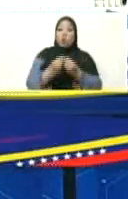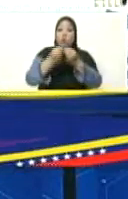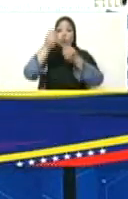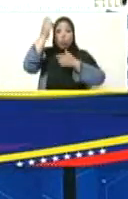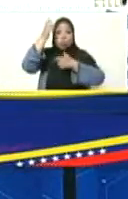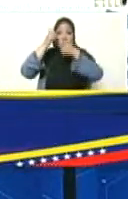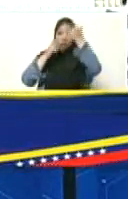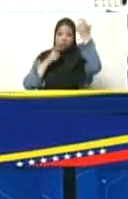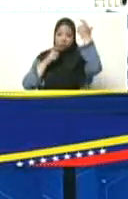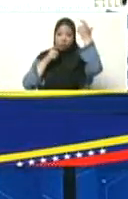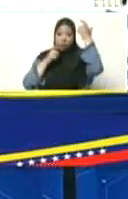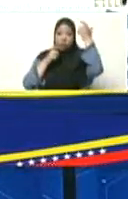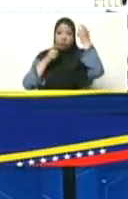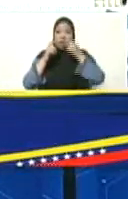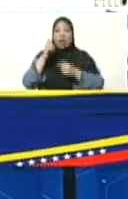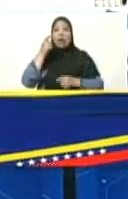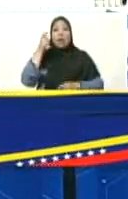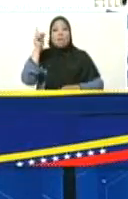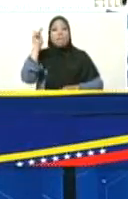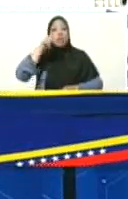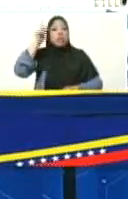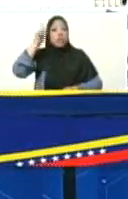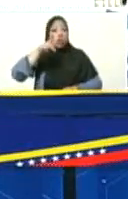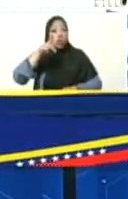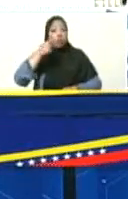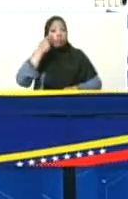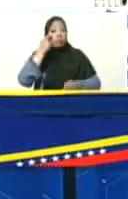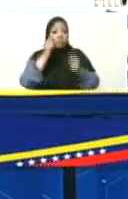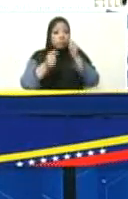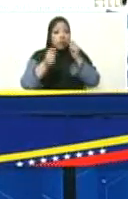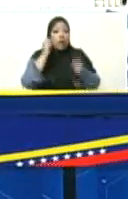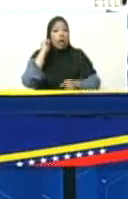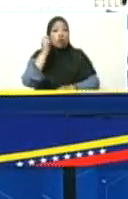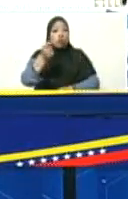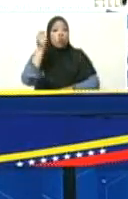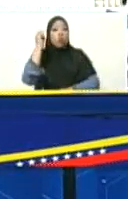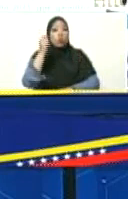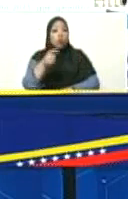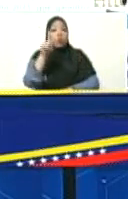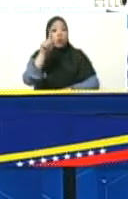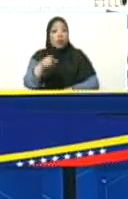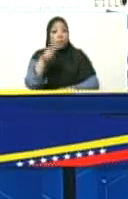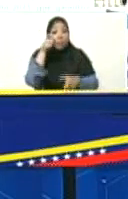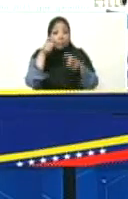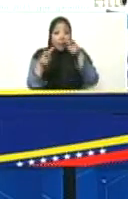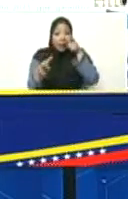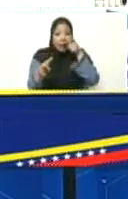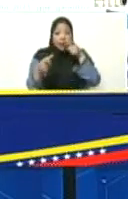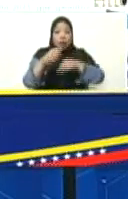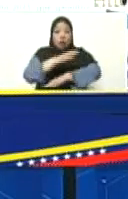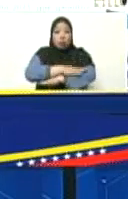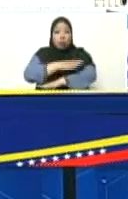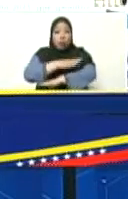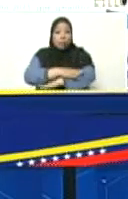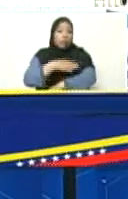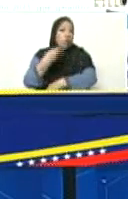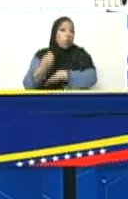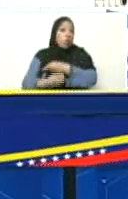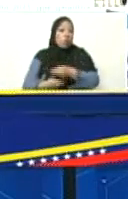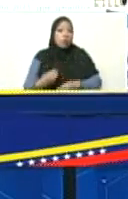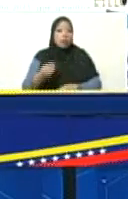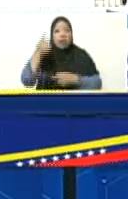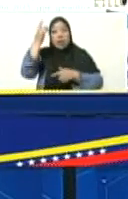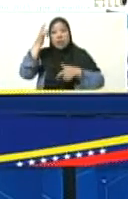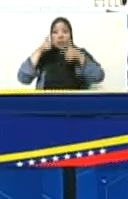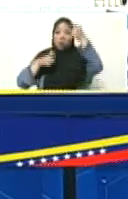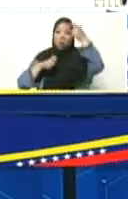tutor, vigilante tutor. Y cuando uno ve al comandante Chávez